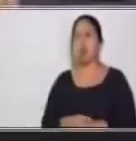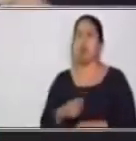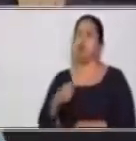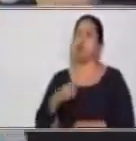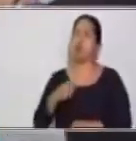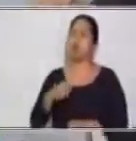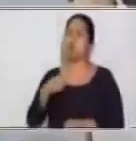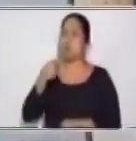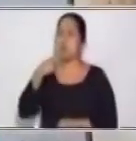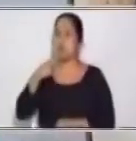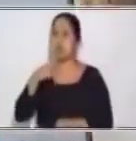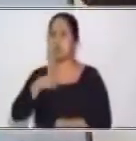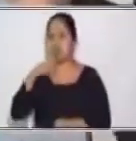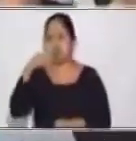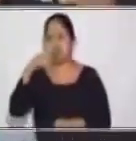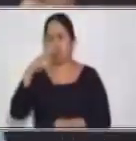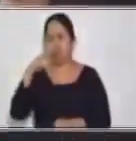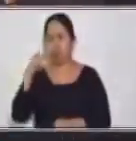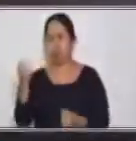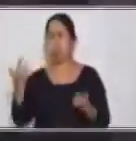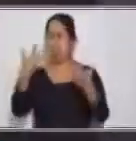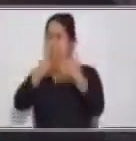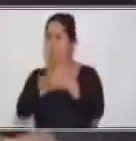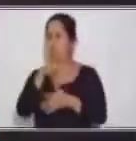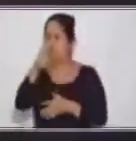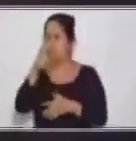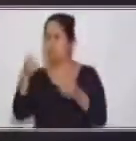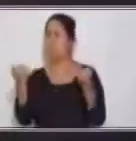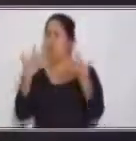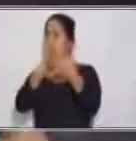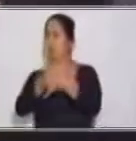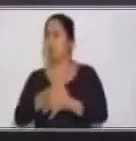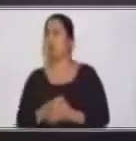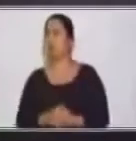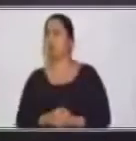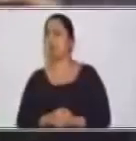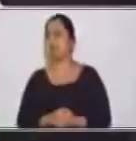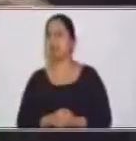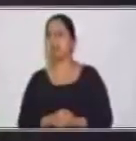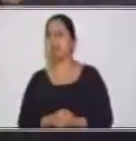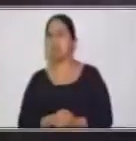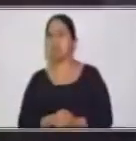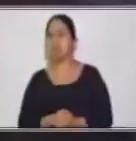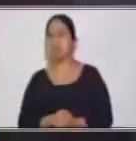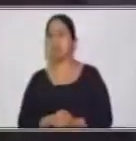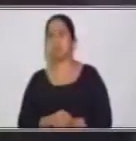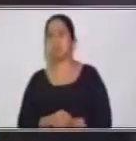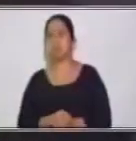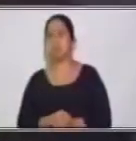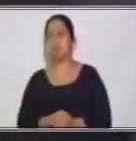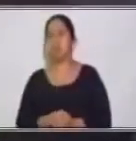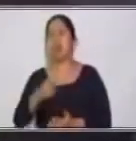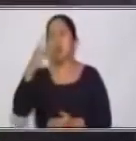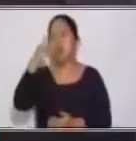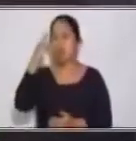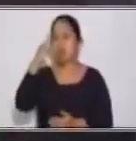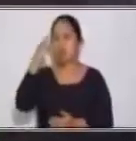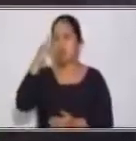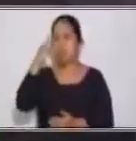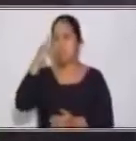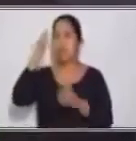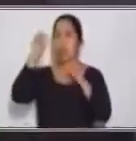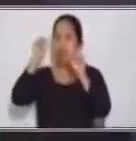error, dirá usted. ¿Por qué? Veamos en dónde está el error en esa oración. Recuerde que para lograr la competencia,